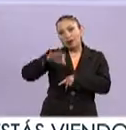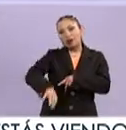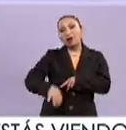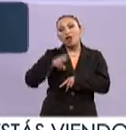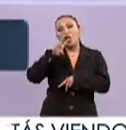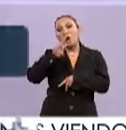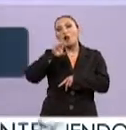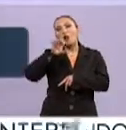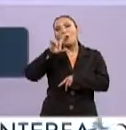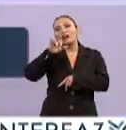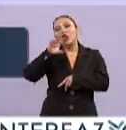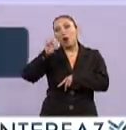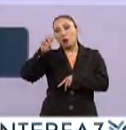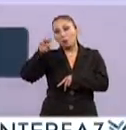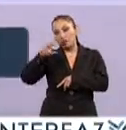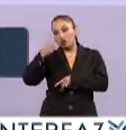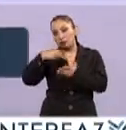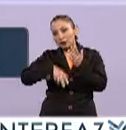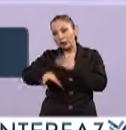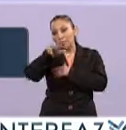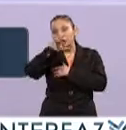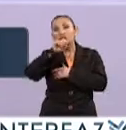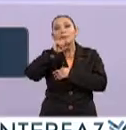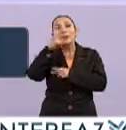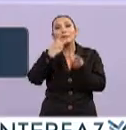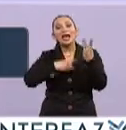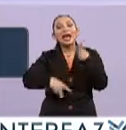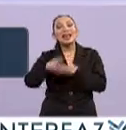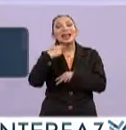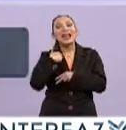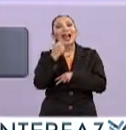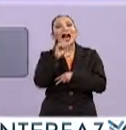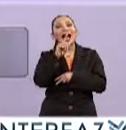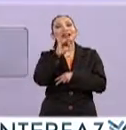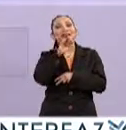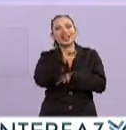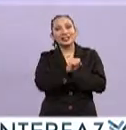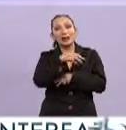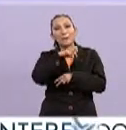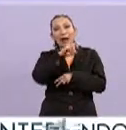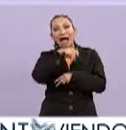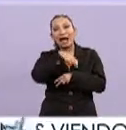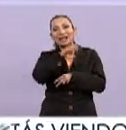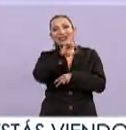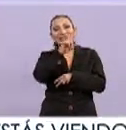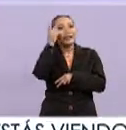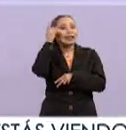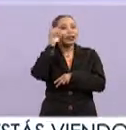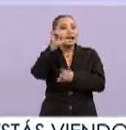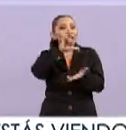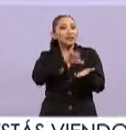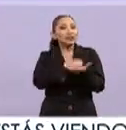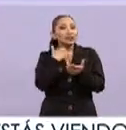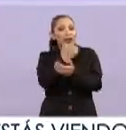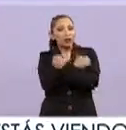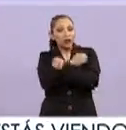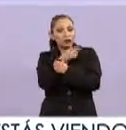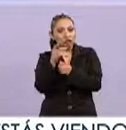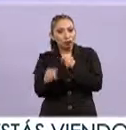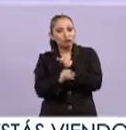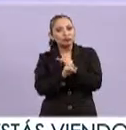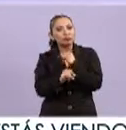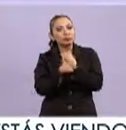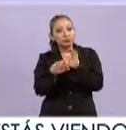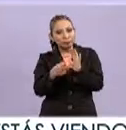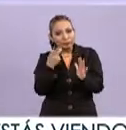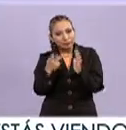2018. También está con nosotros el doctor Andrés Gutiérrez Márquez, él es director del Centro de Educación Continua del Instituto